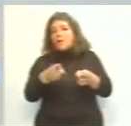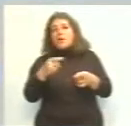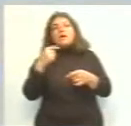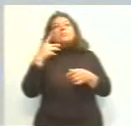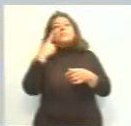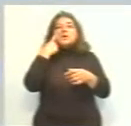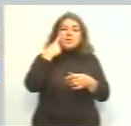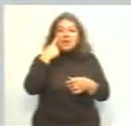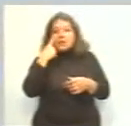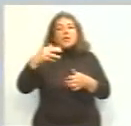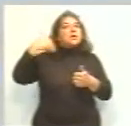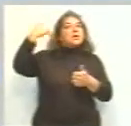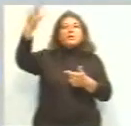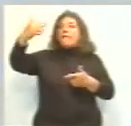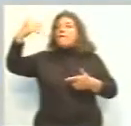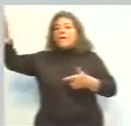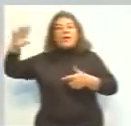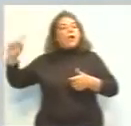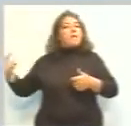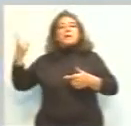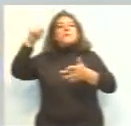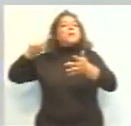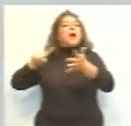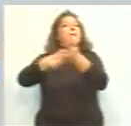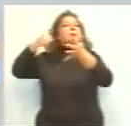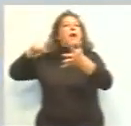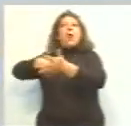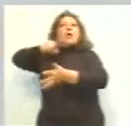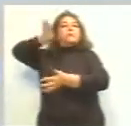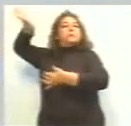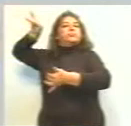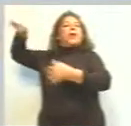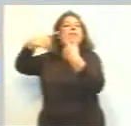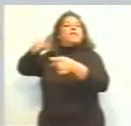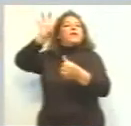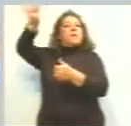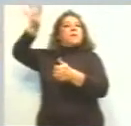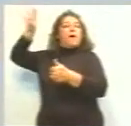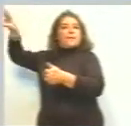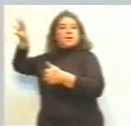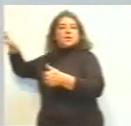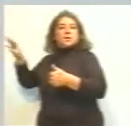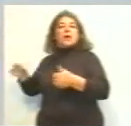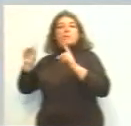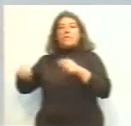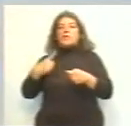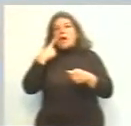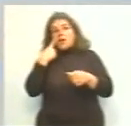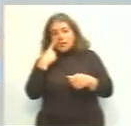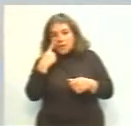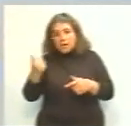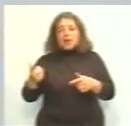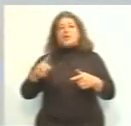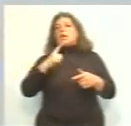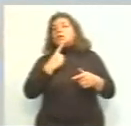intendentes de las principales capitales del país. Va a estar el intendente de